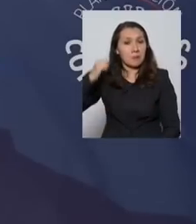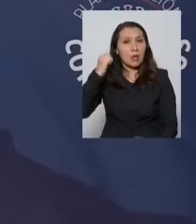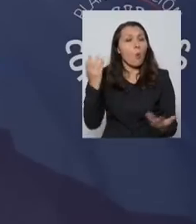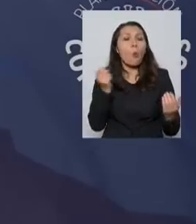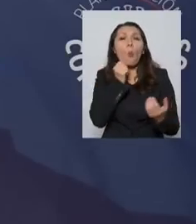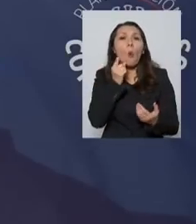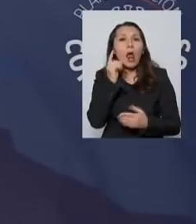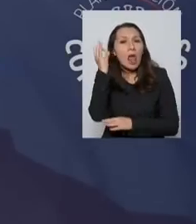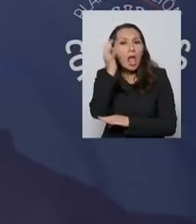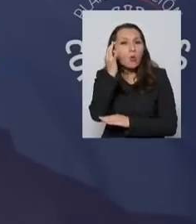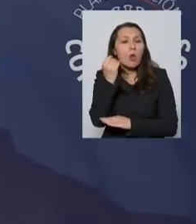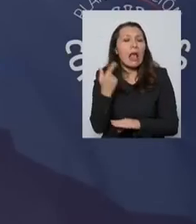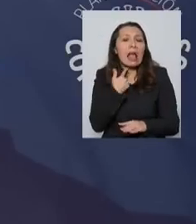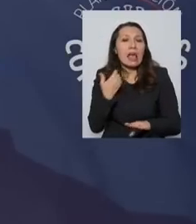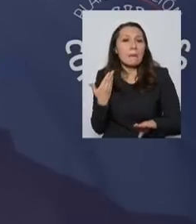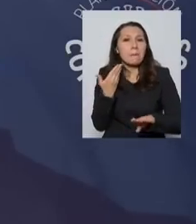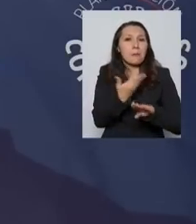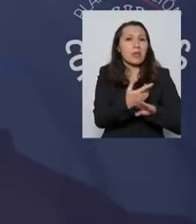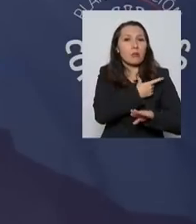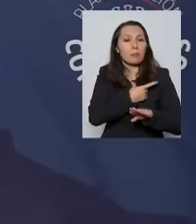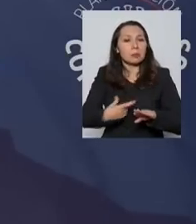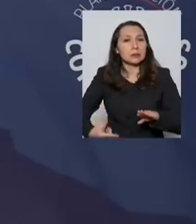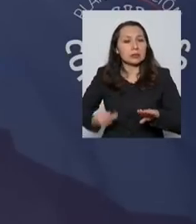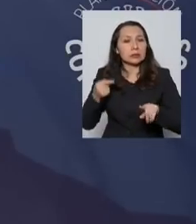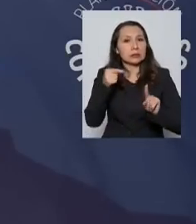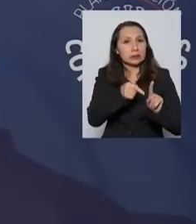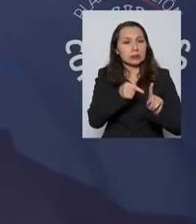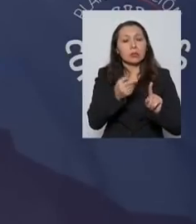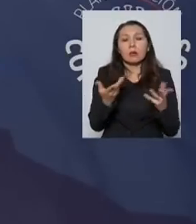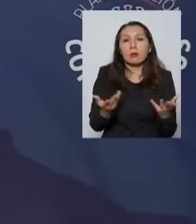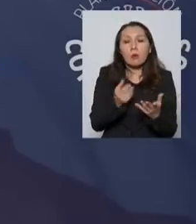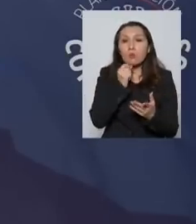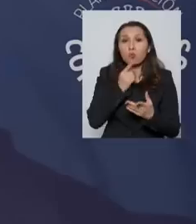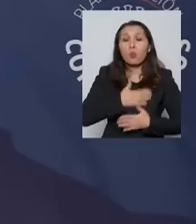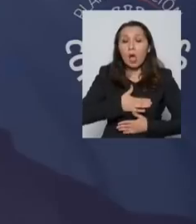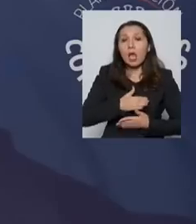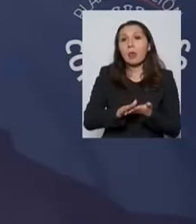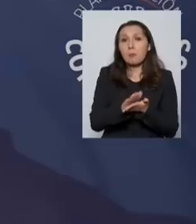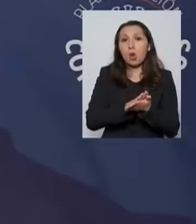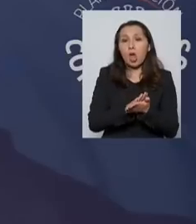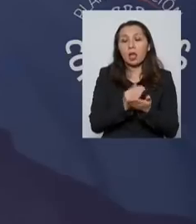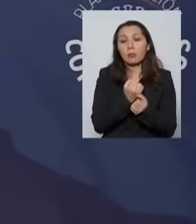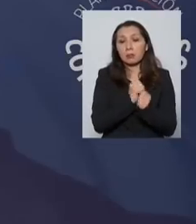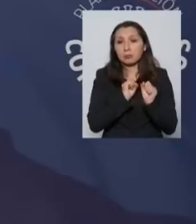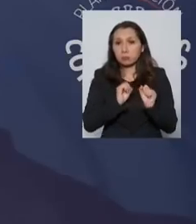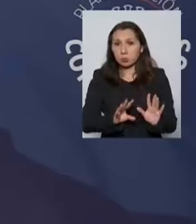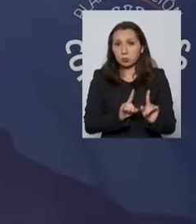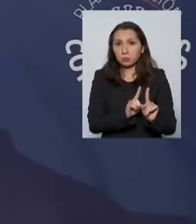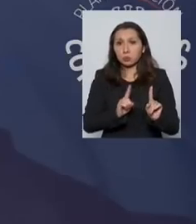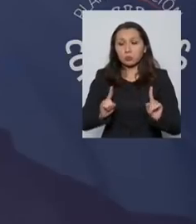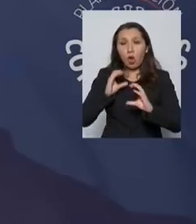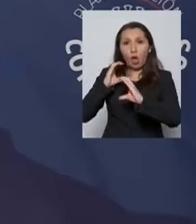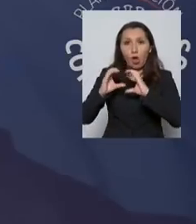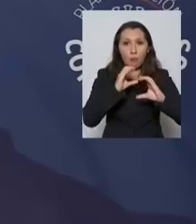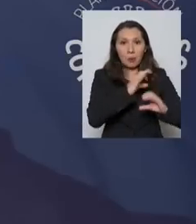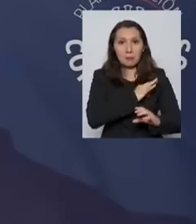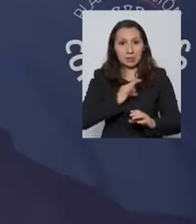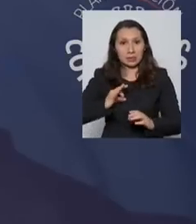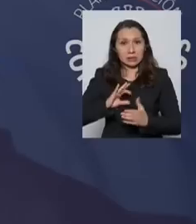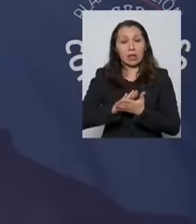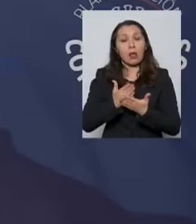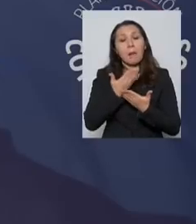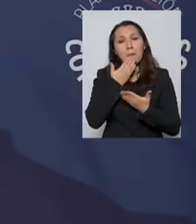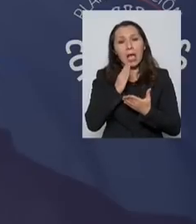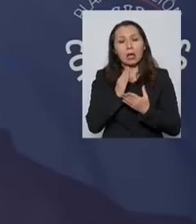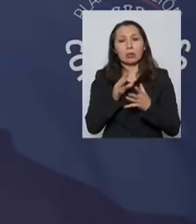abordó en esa reunión? ¿Qué le pidió precisamente? Y si finalmente usted estaría dispuesto, por ejemplo, a dar un paso al costado de las comunicaciones del ministerio para